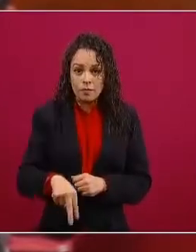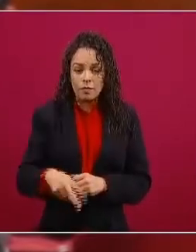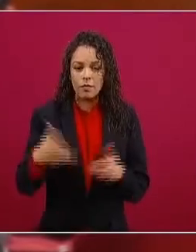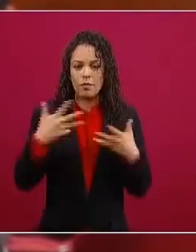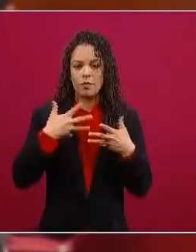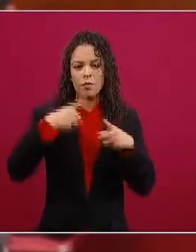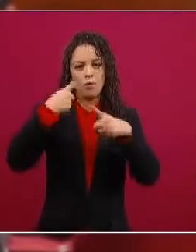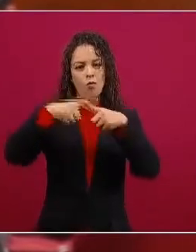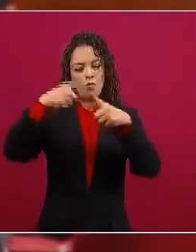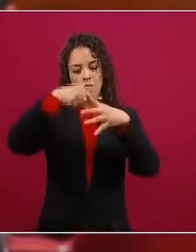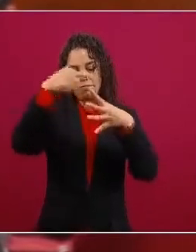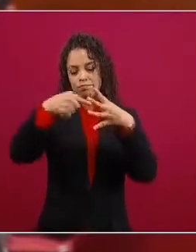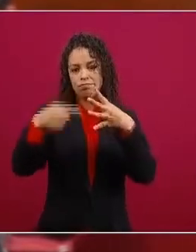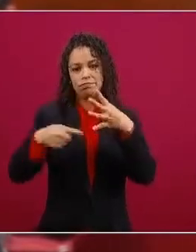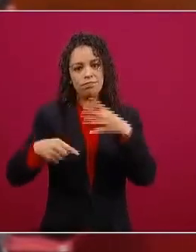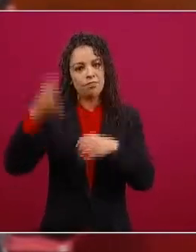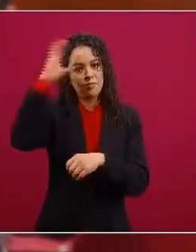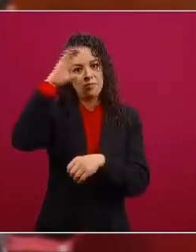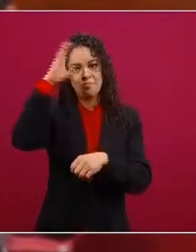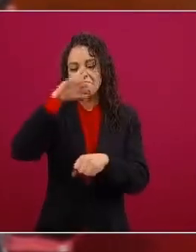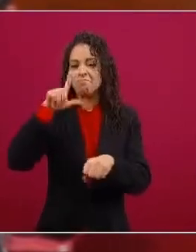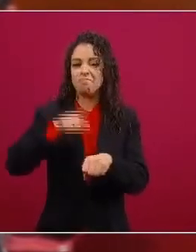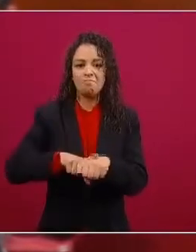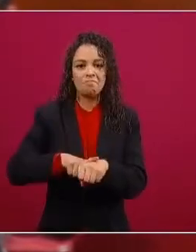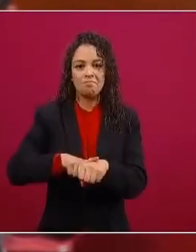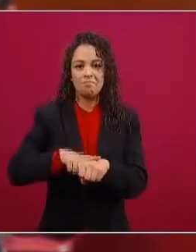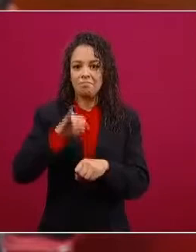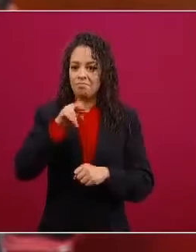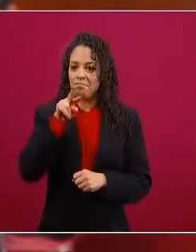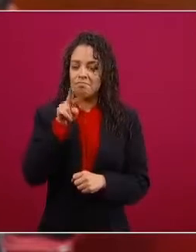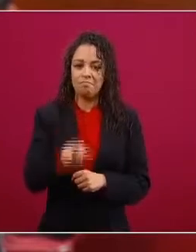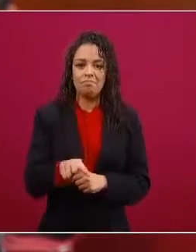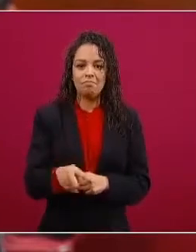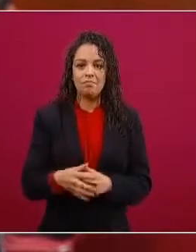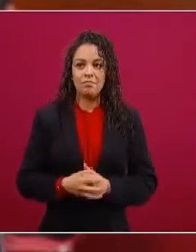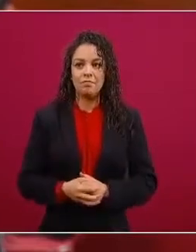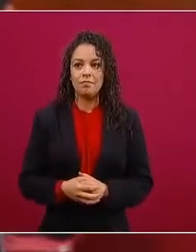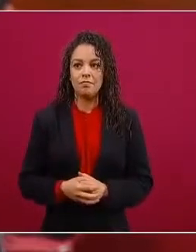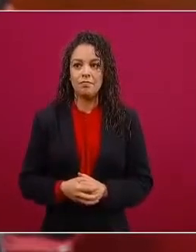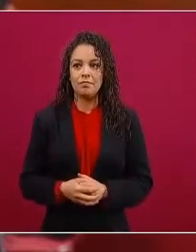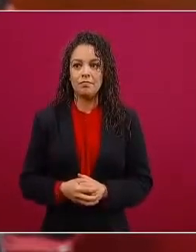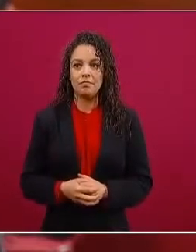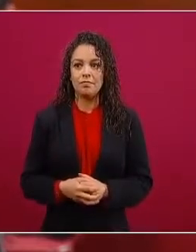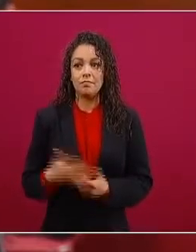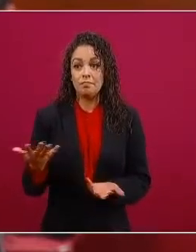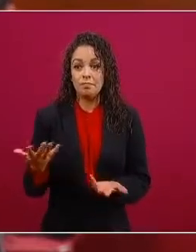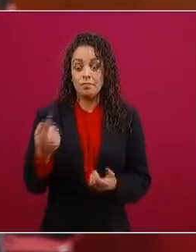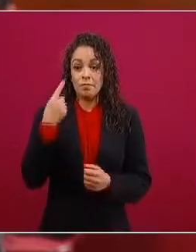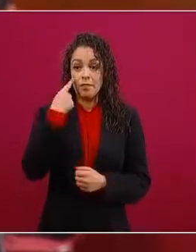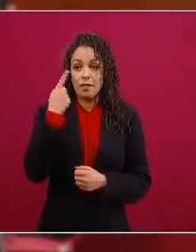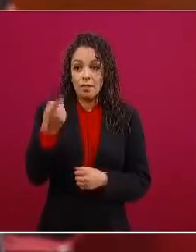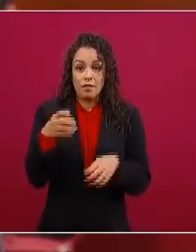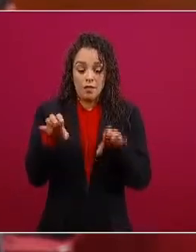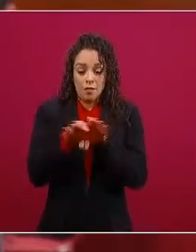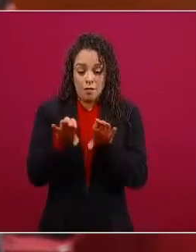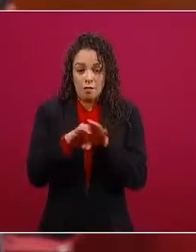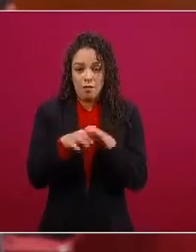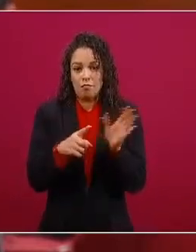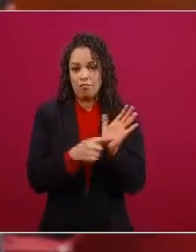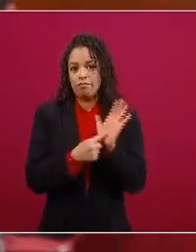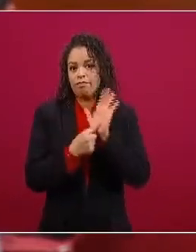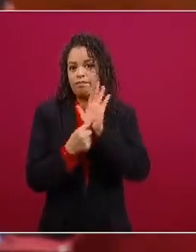y evidentemente pues para bajar estos índices delictivos